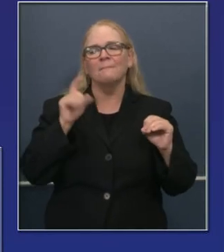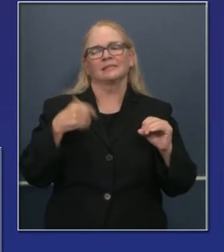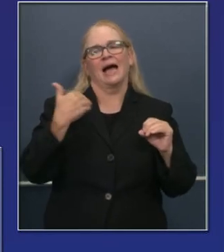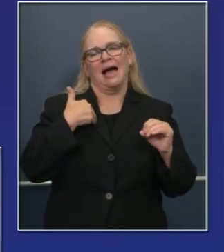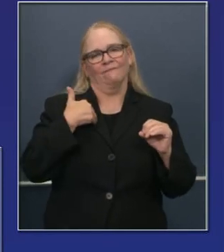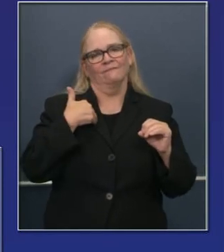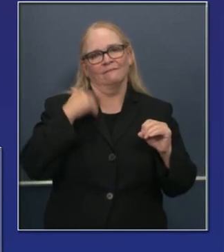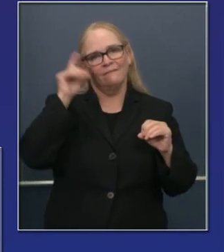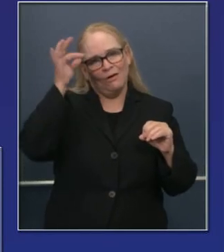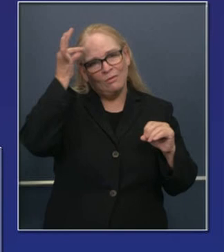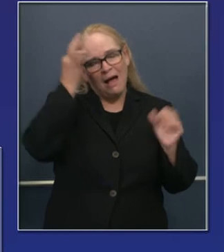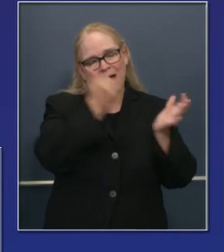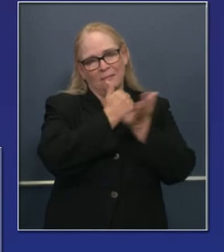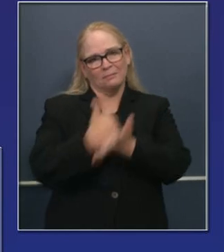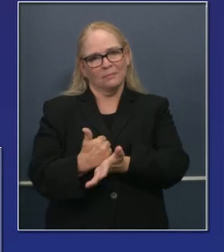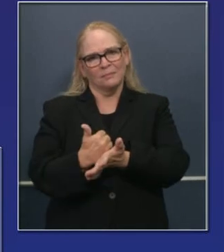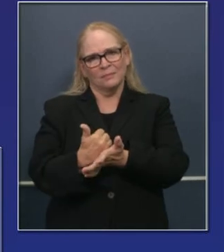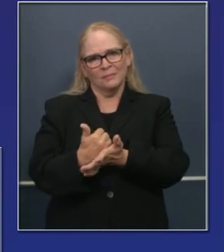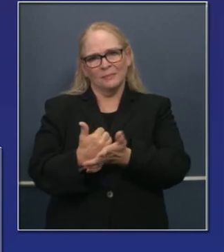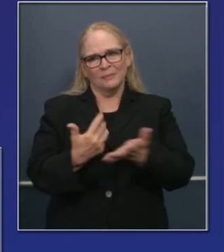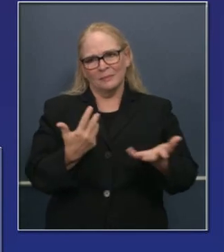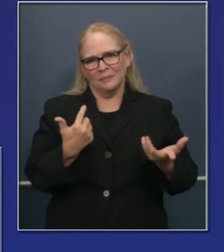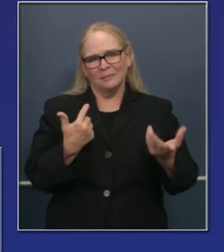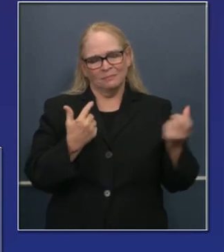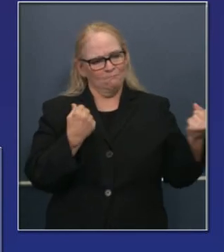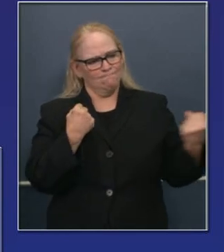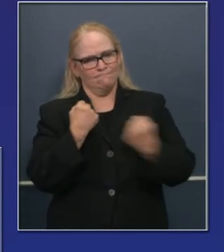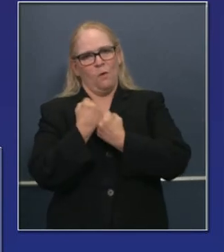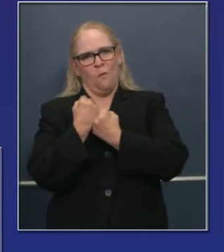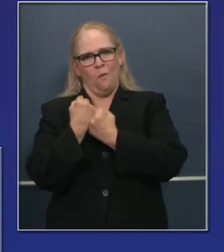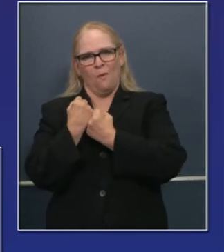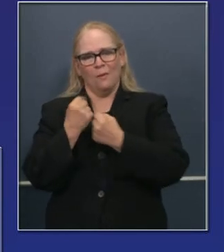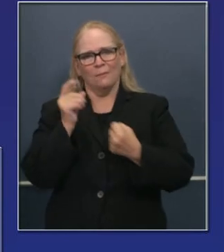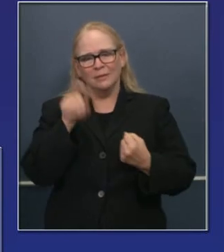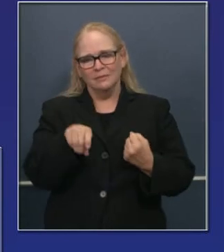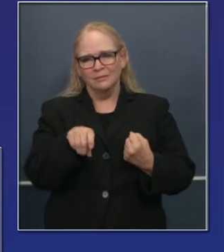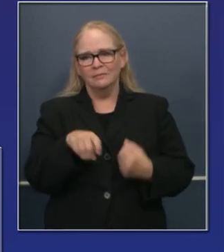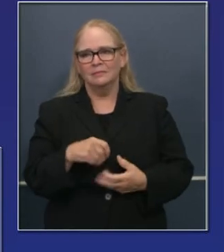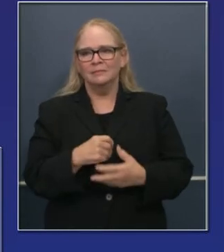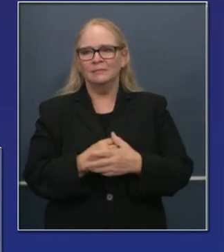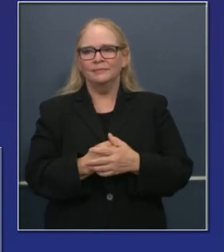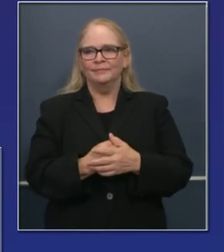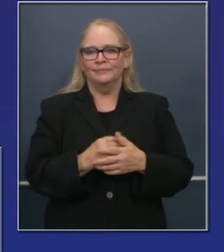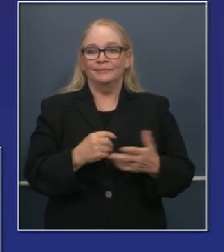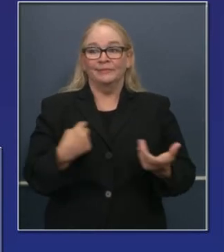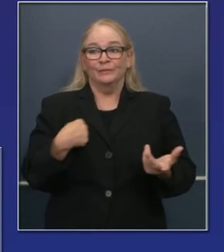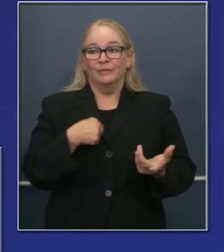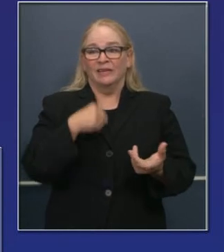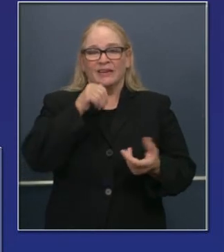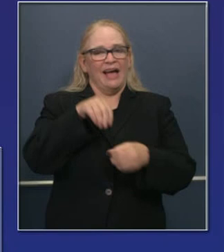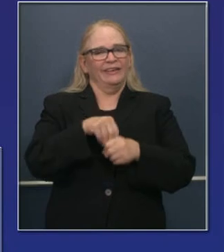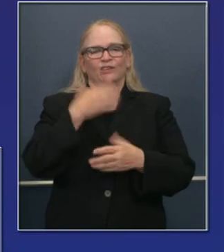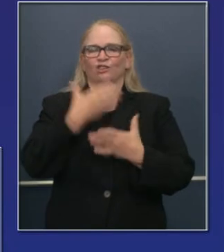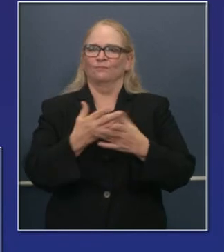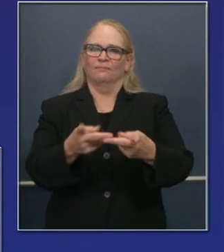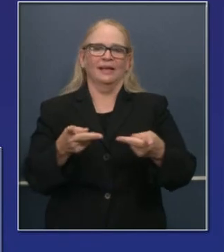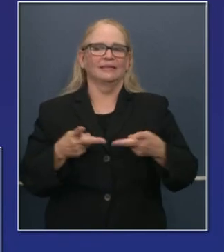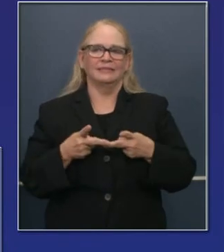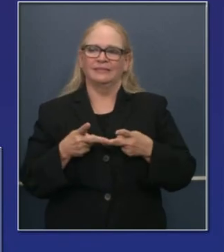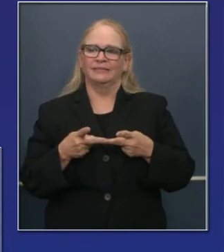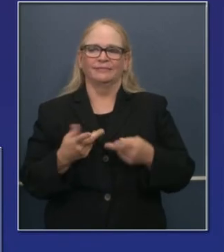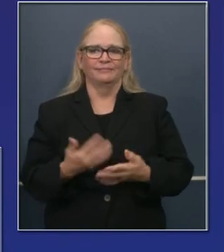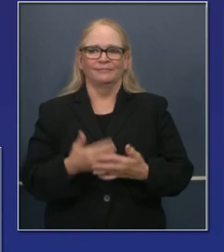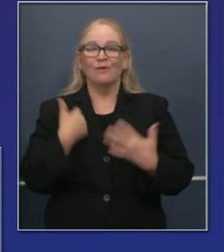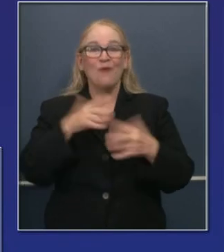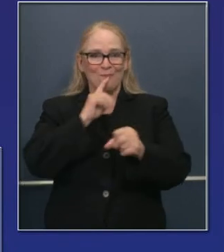gobierno federal nos proporcione el apoyo, ese 25%. O estamos en peligro de estar en una posición en que